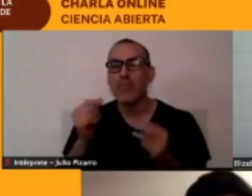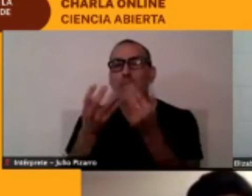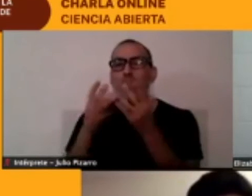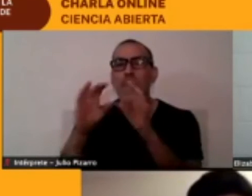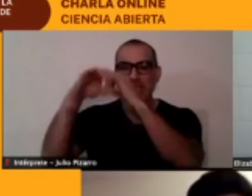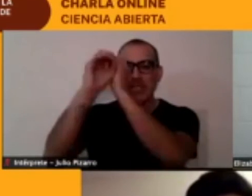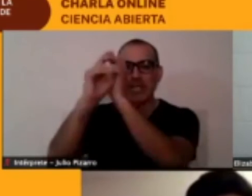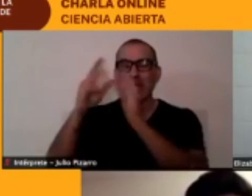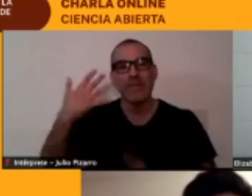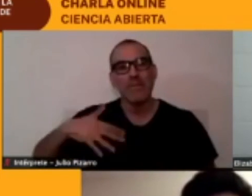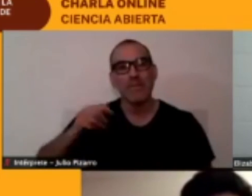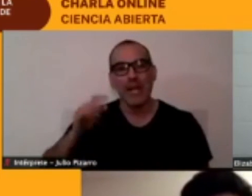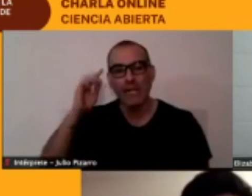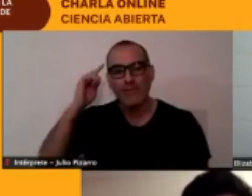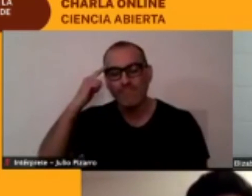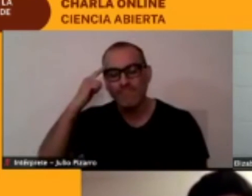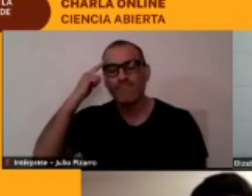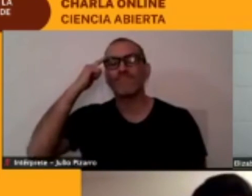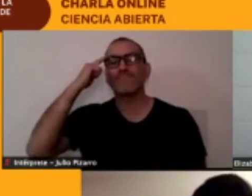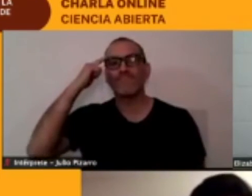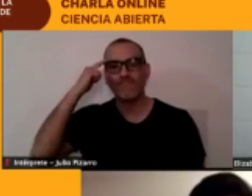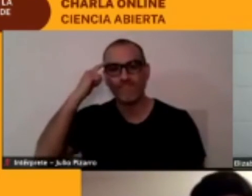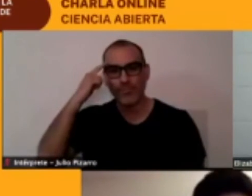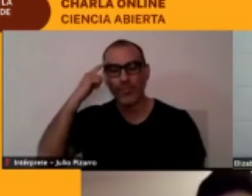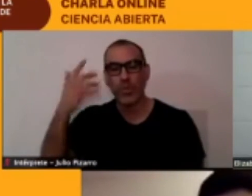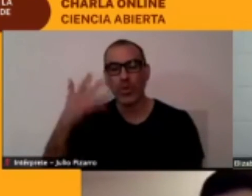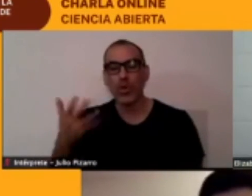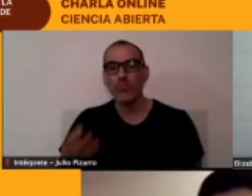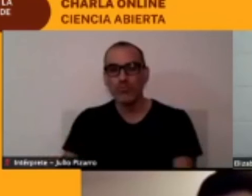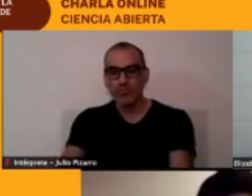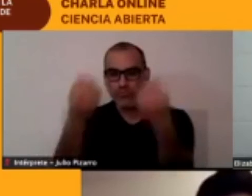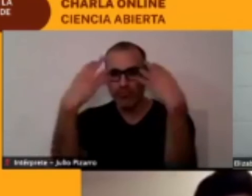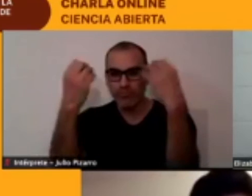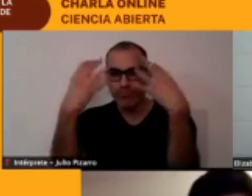enfrentar el conocimiento hay dos